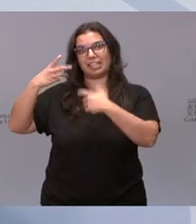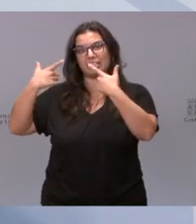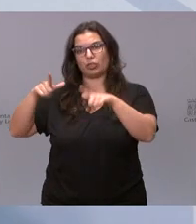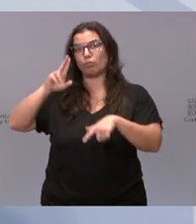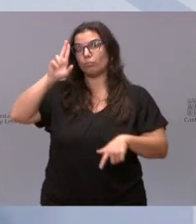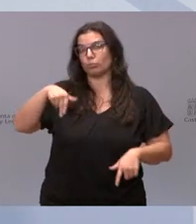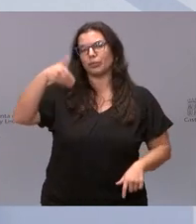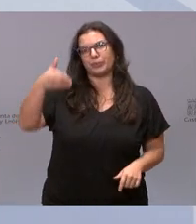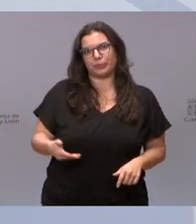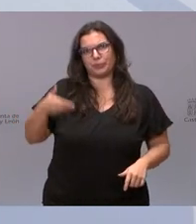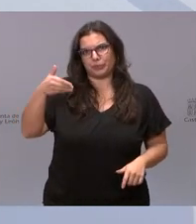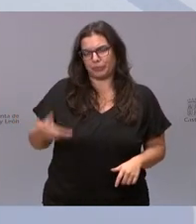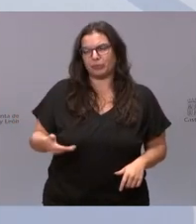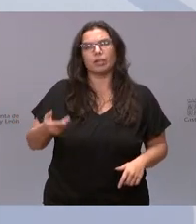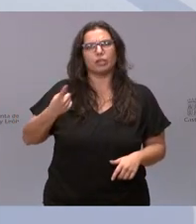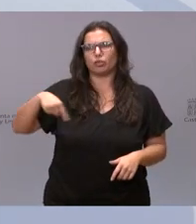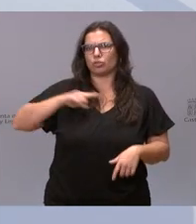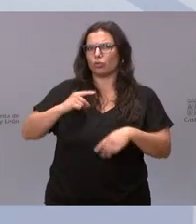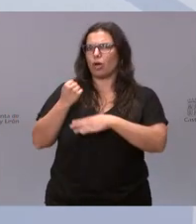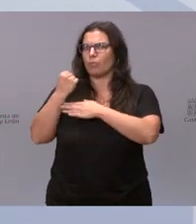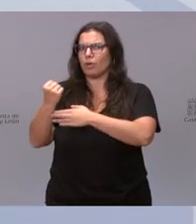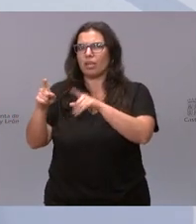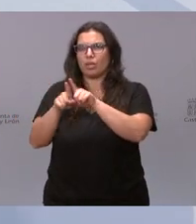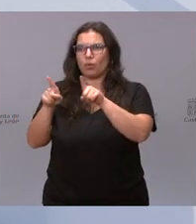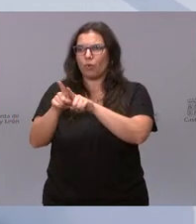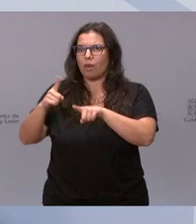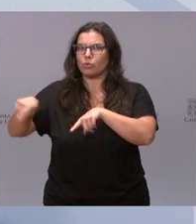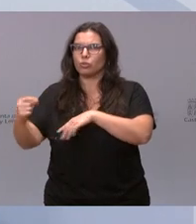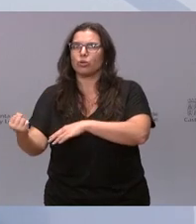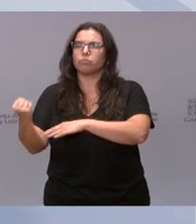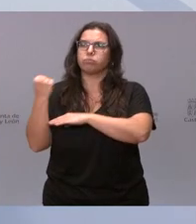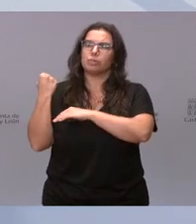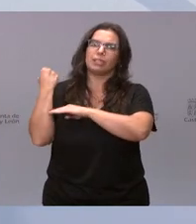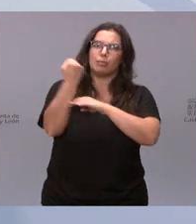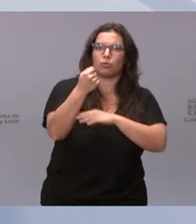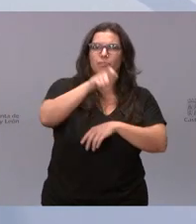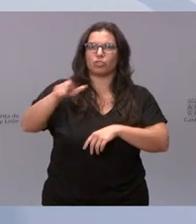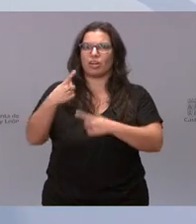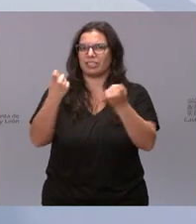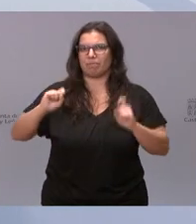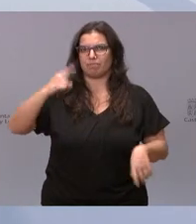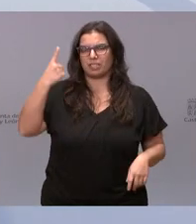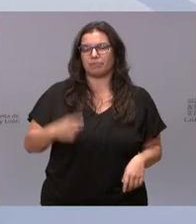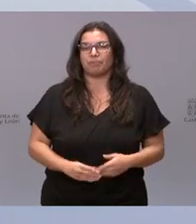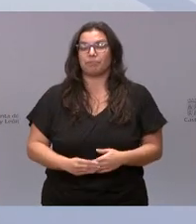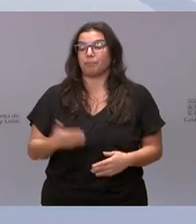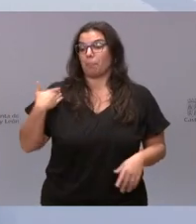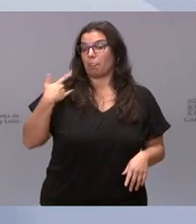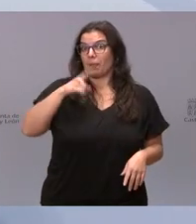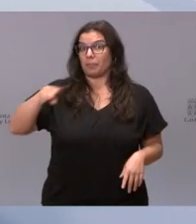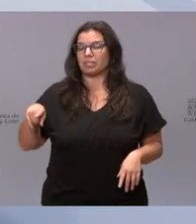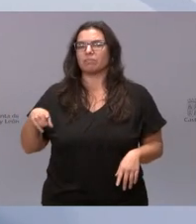y desde luego vamos a estar con vosotros, igual que vosotros estáis con las personas que más lo necesitan. Ya hace pocos meses